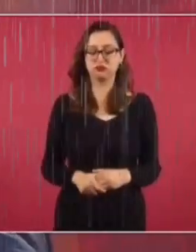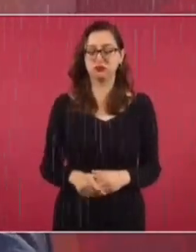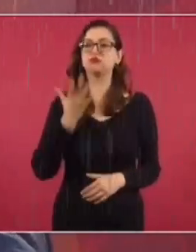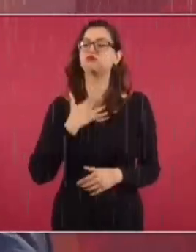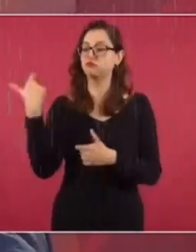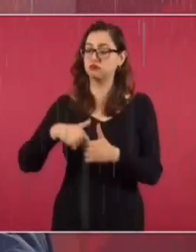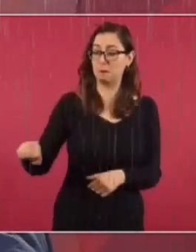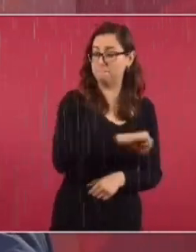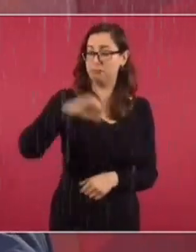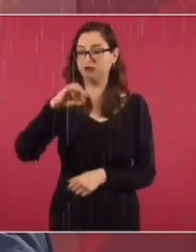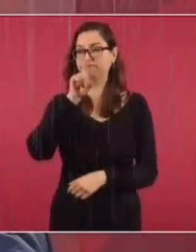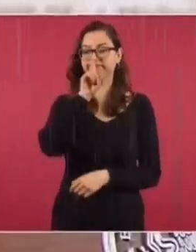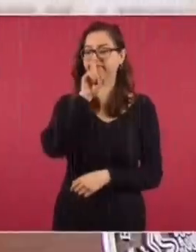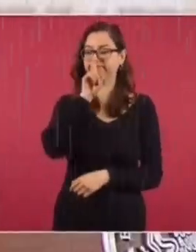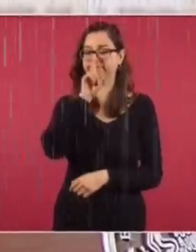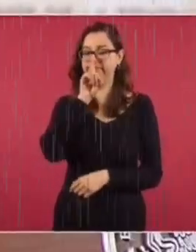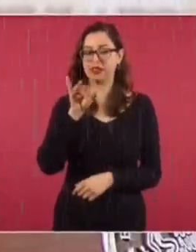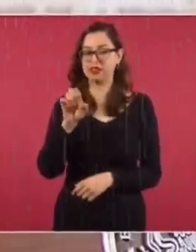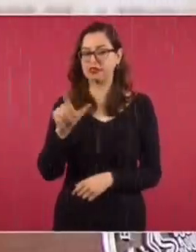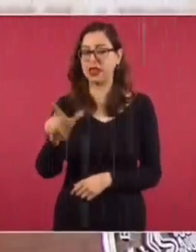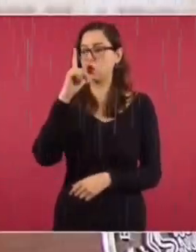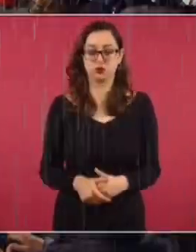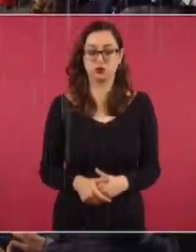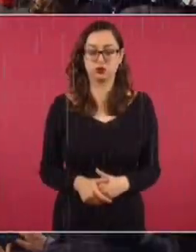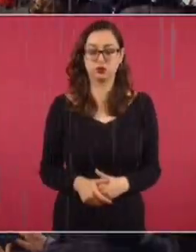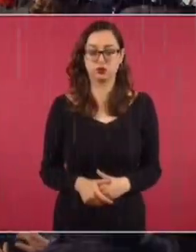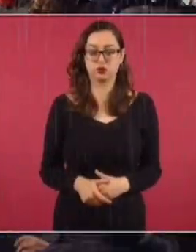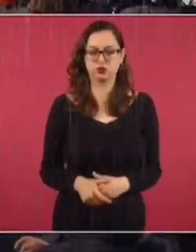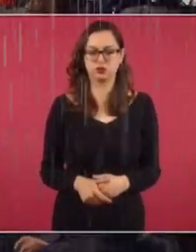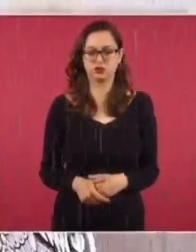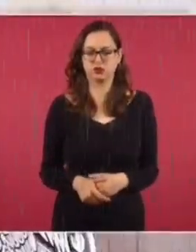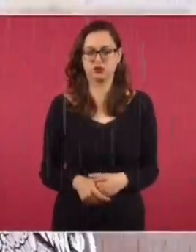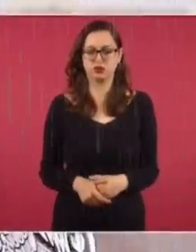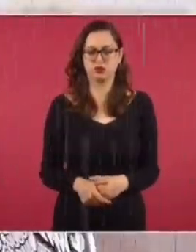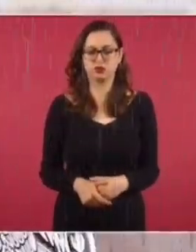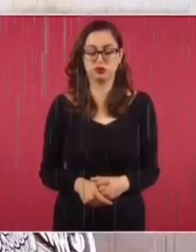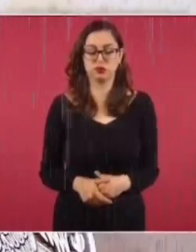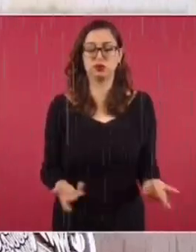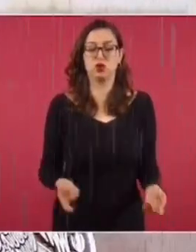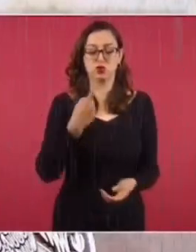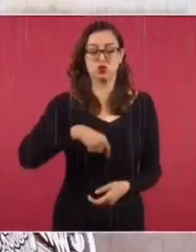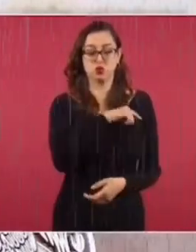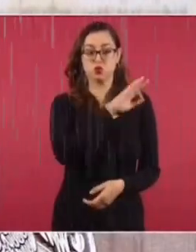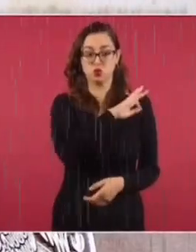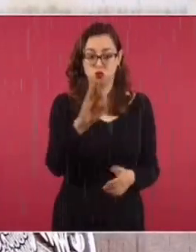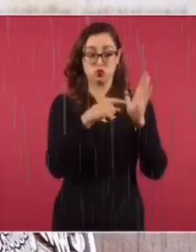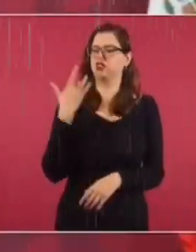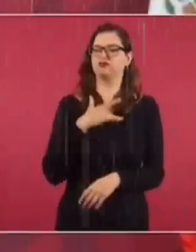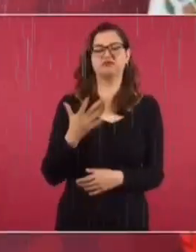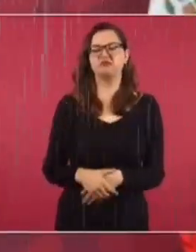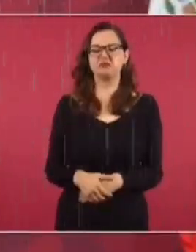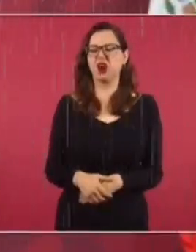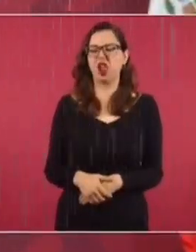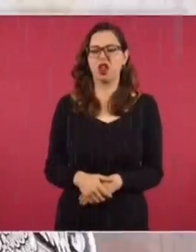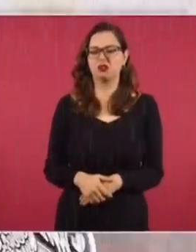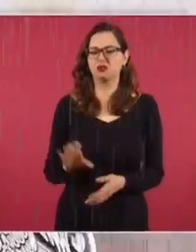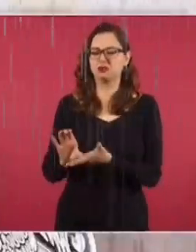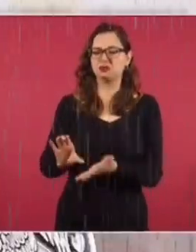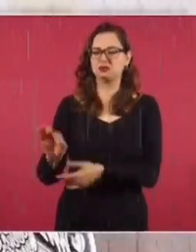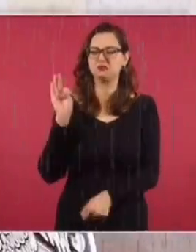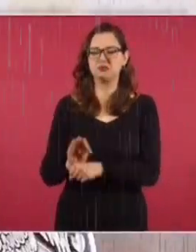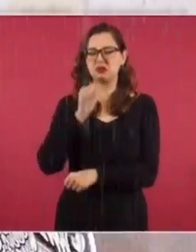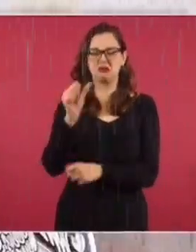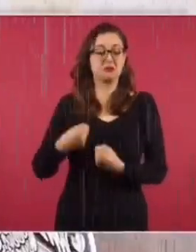aumentar el precio de las gasolinas, del diésel y de la luz. Y podemos demostrar que si no hubiésemos tomado esa decisión, tendríamos una inflación